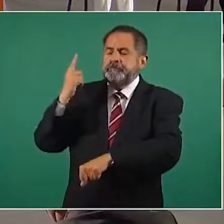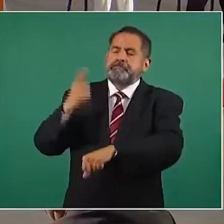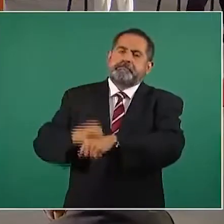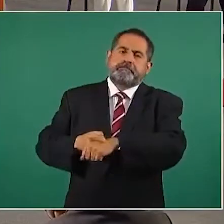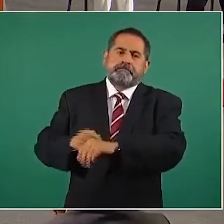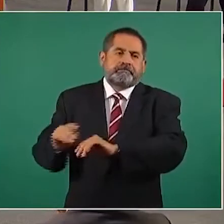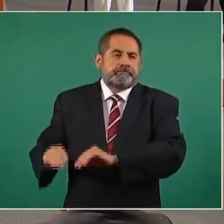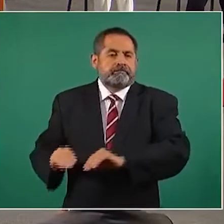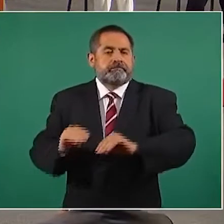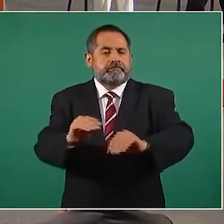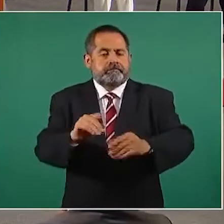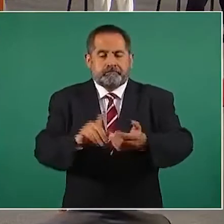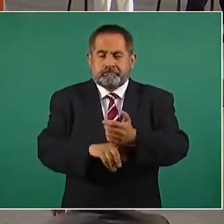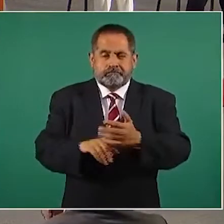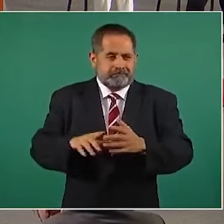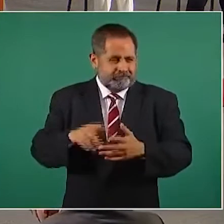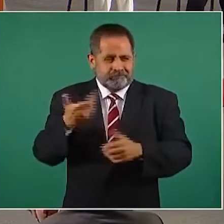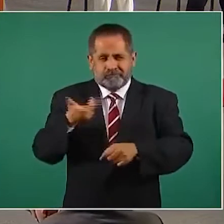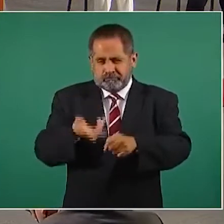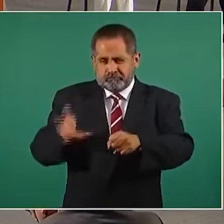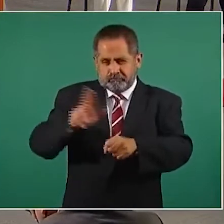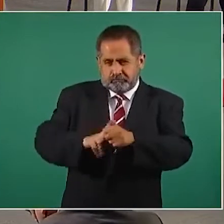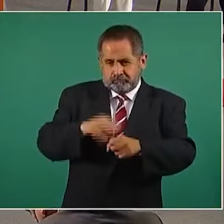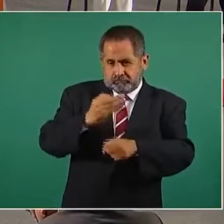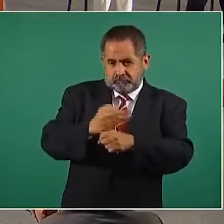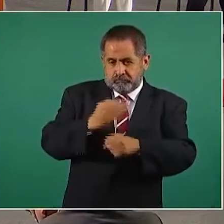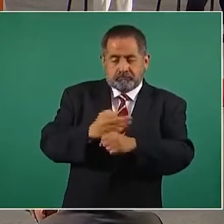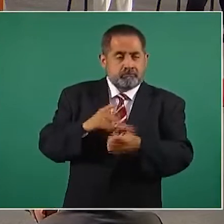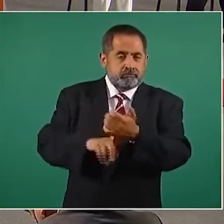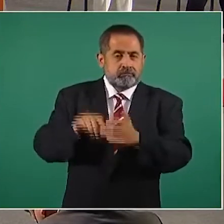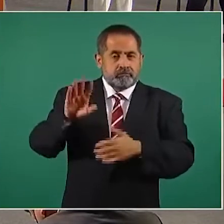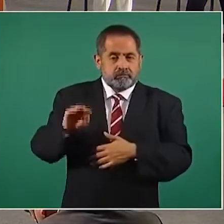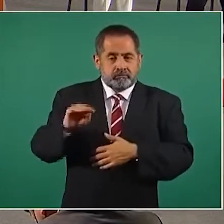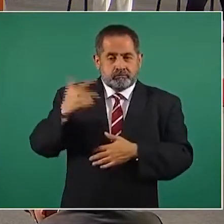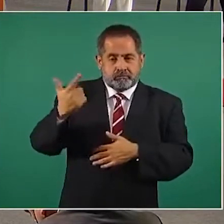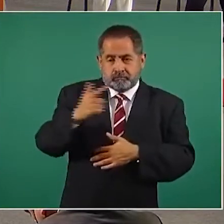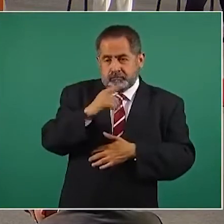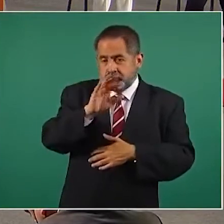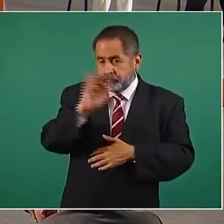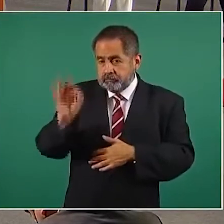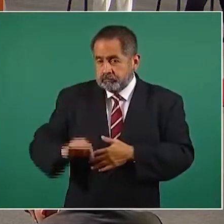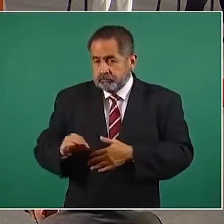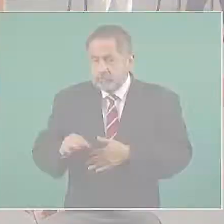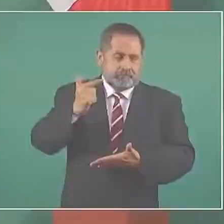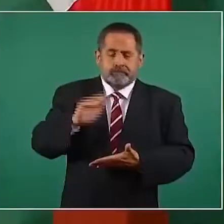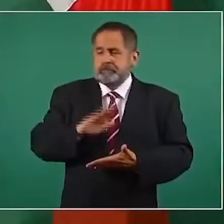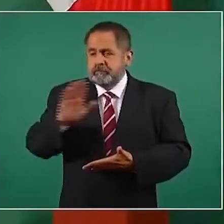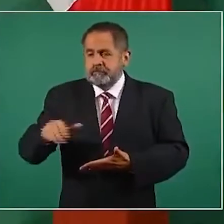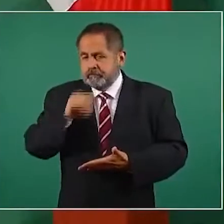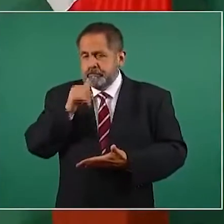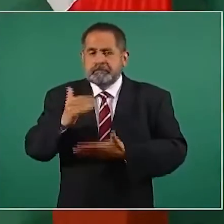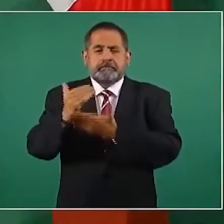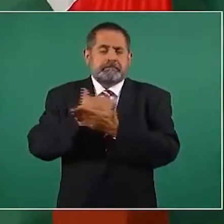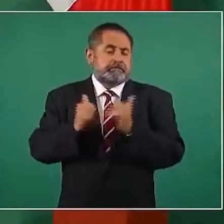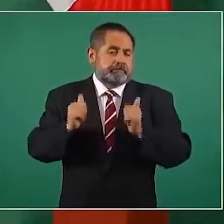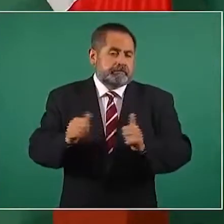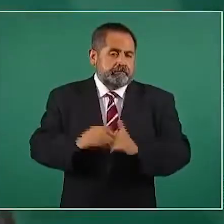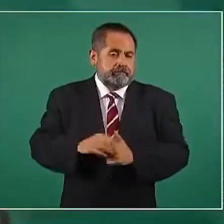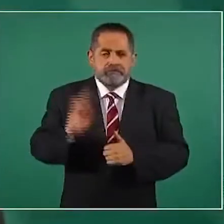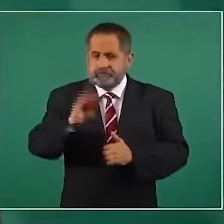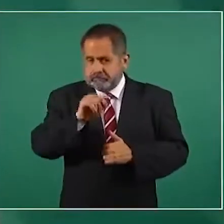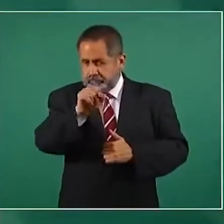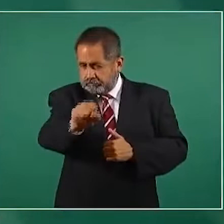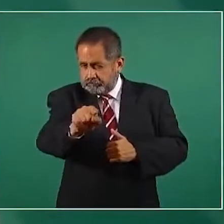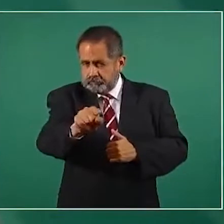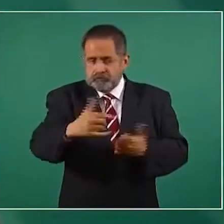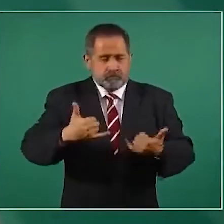más del 97 por ciento, son personas que no fueron vacunadas. Si tú eres una persona joven,